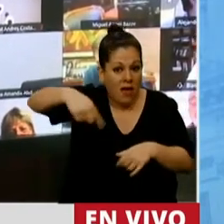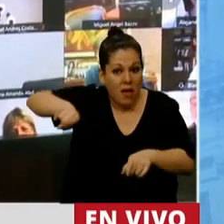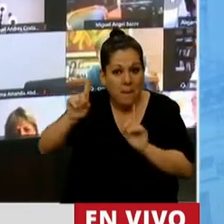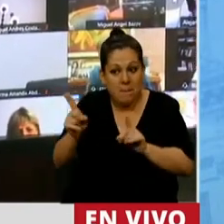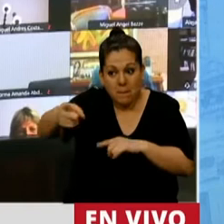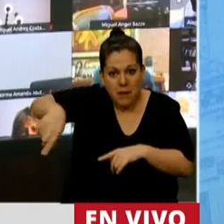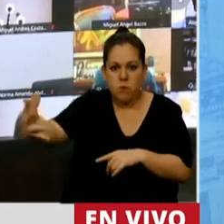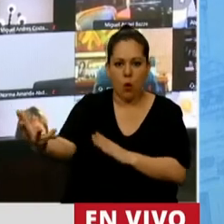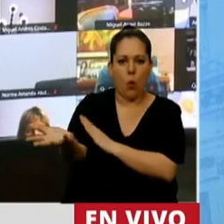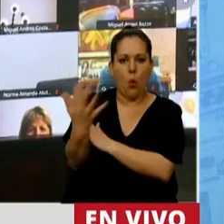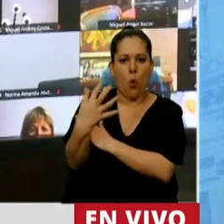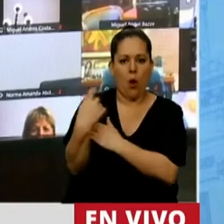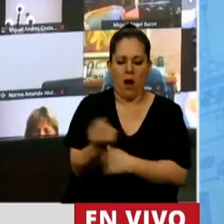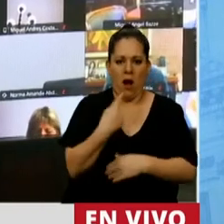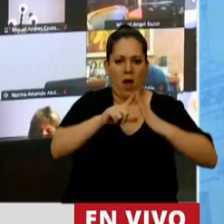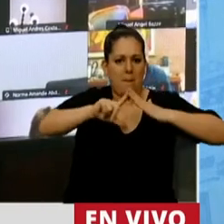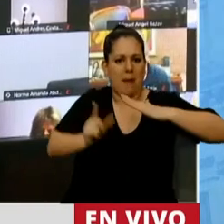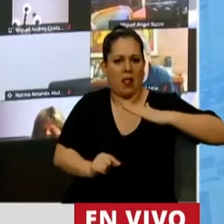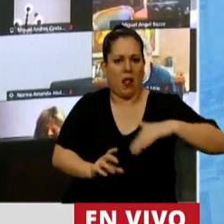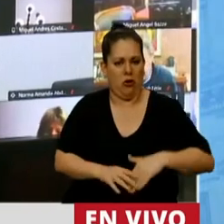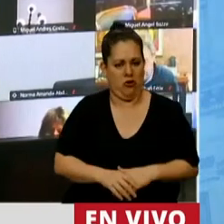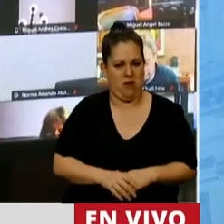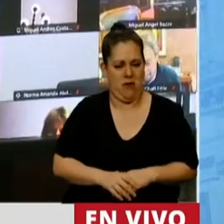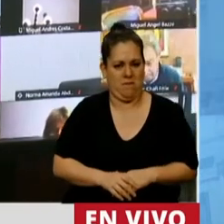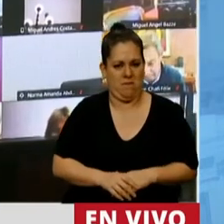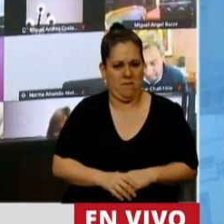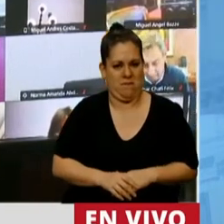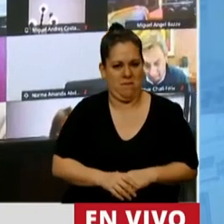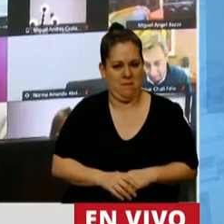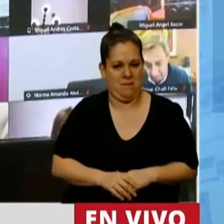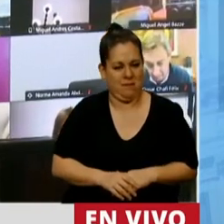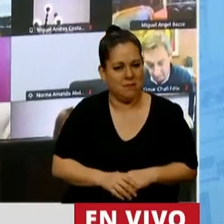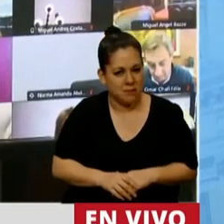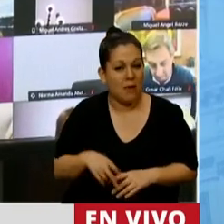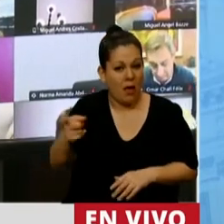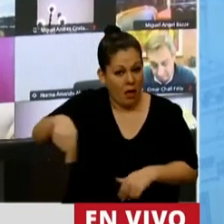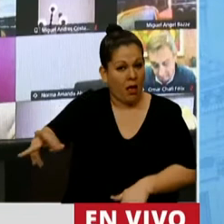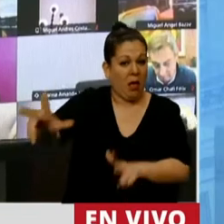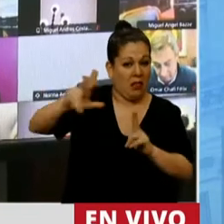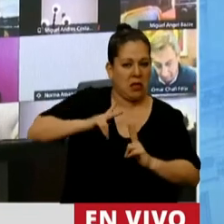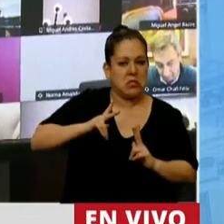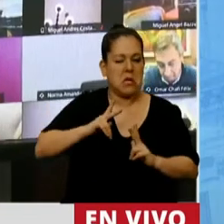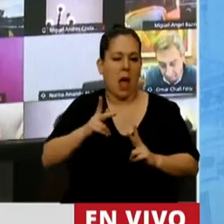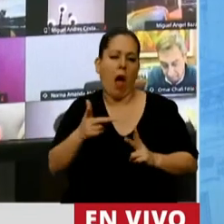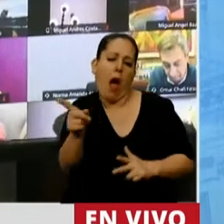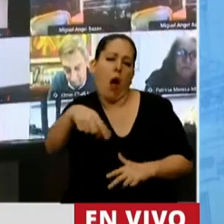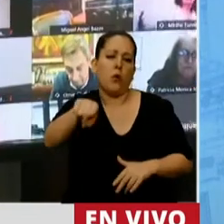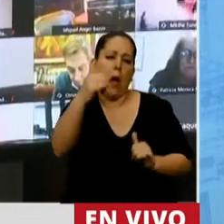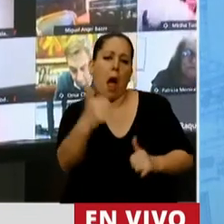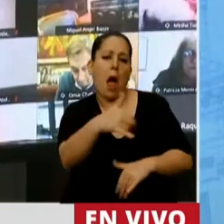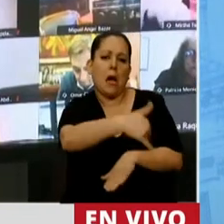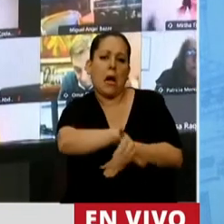de las provincias patagónicas, inclusive diciendo que teníamos las veredas calefaccionadas,